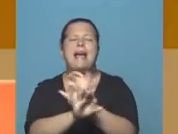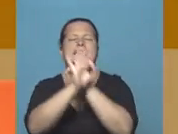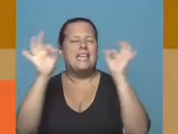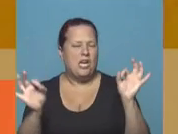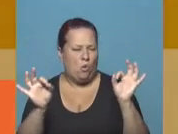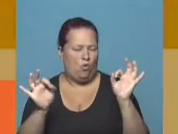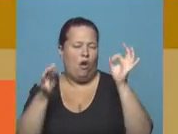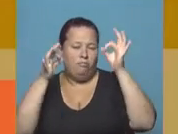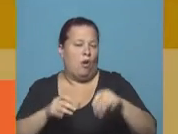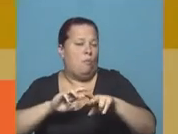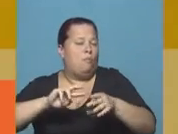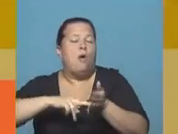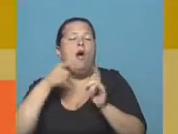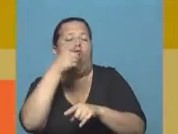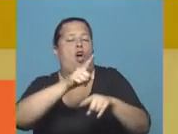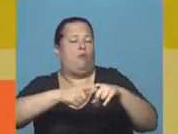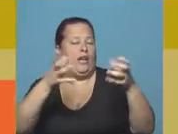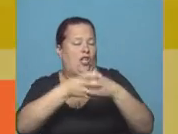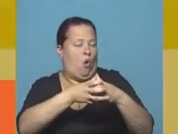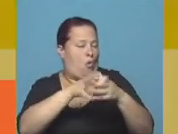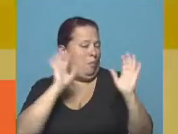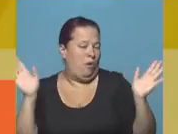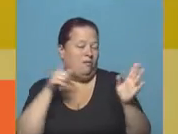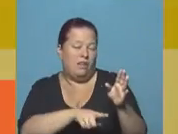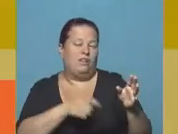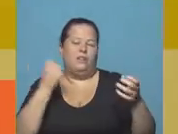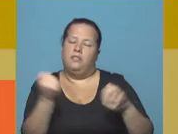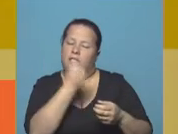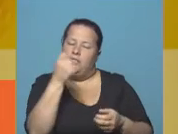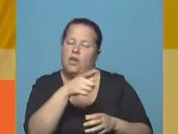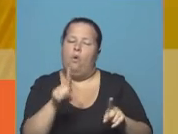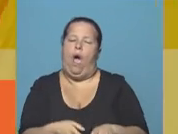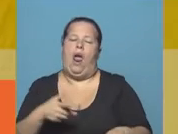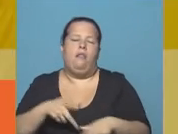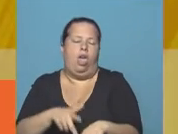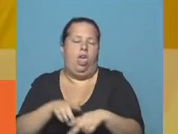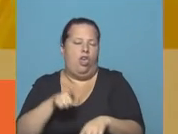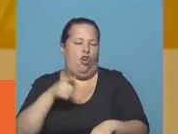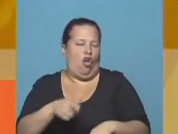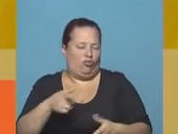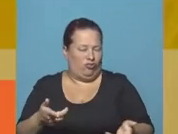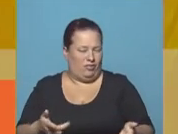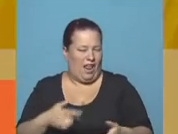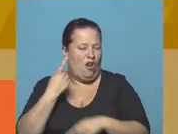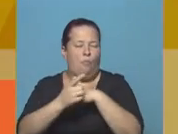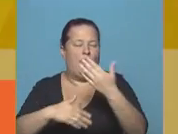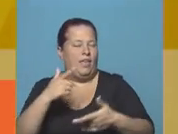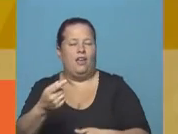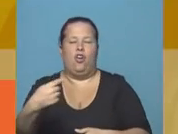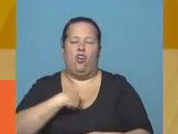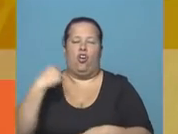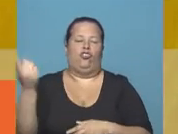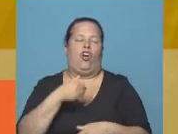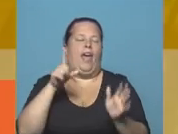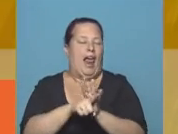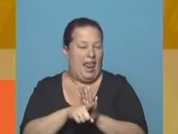ningún problema. El problema lo tenemos con un grupo dirigente que se ha empeñado en obstaculizar y en oponerse a todas las